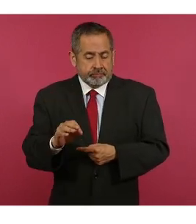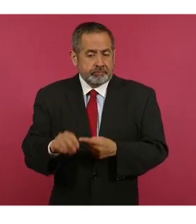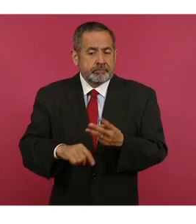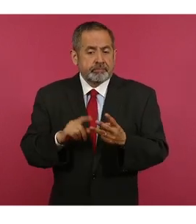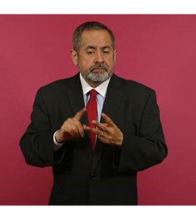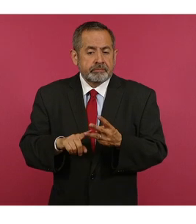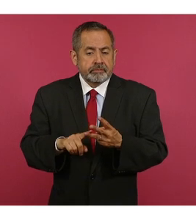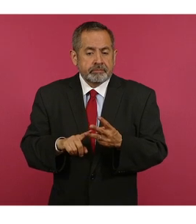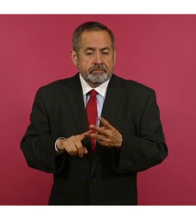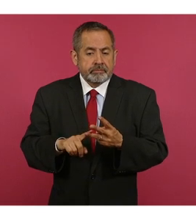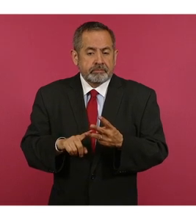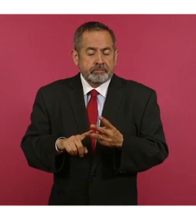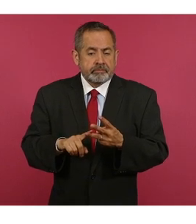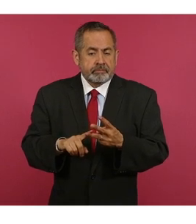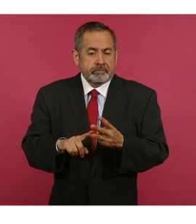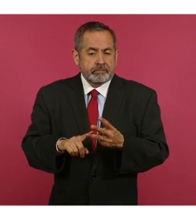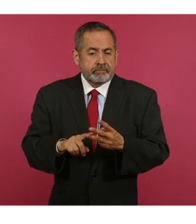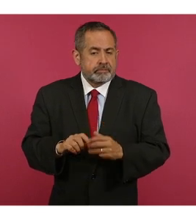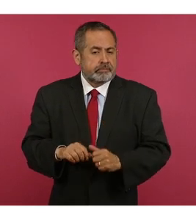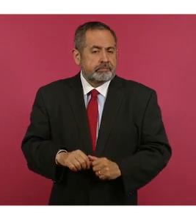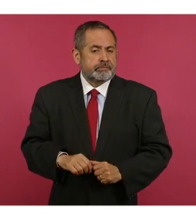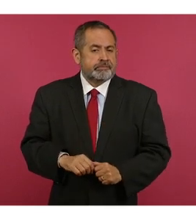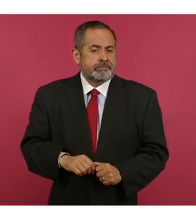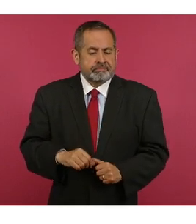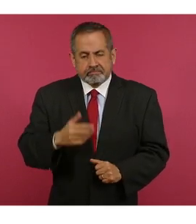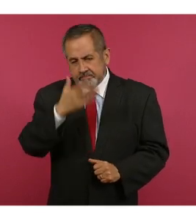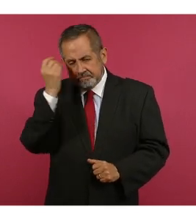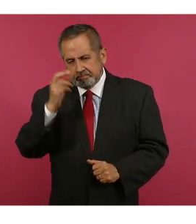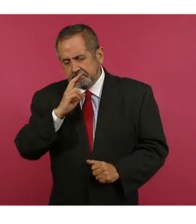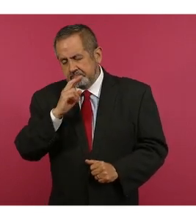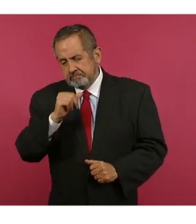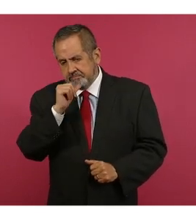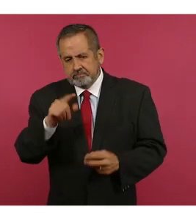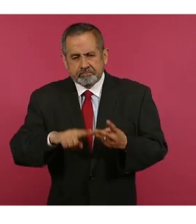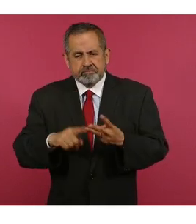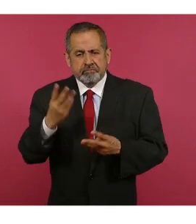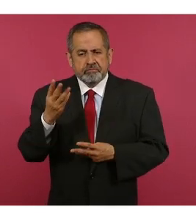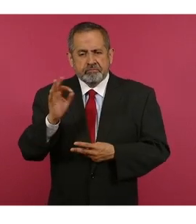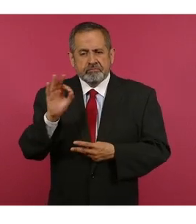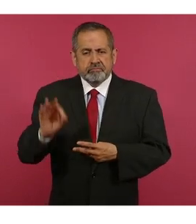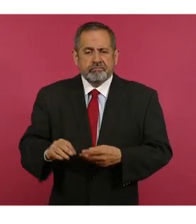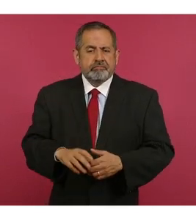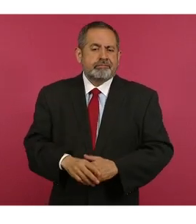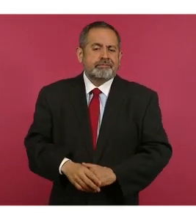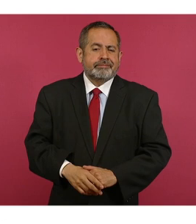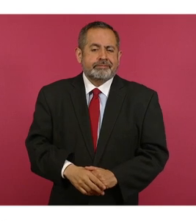no sabe, no respondió, cuatro.